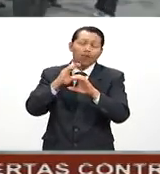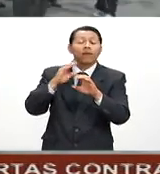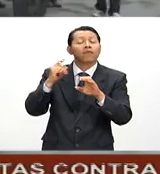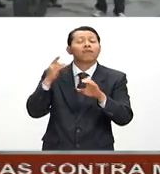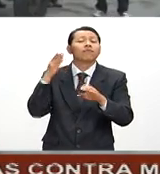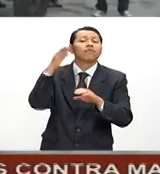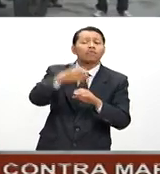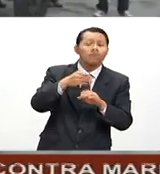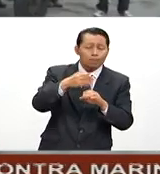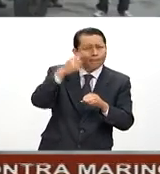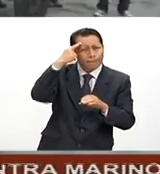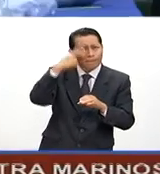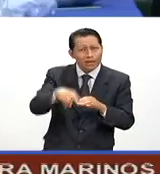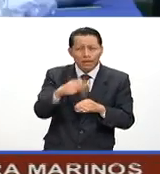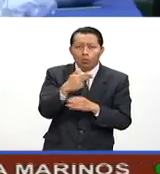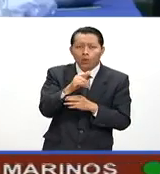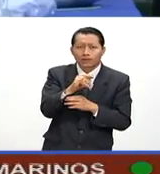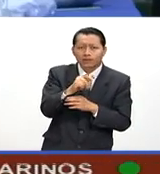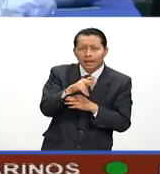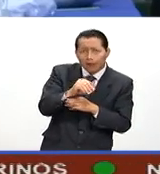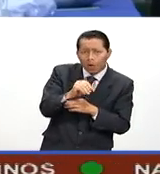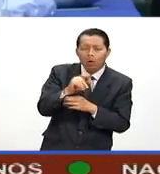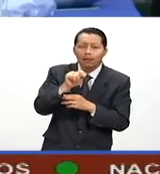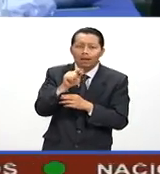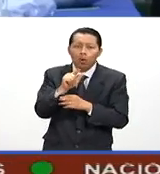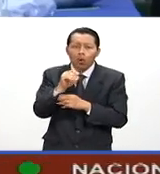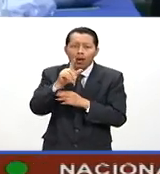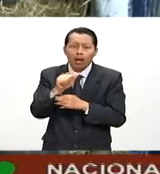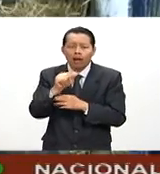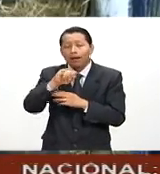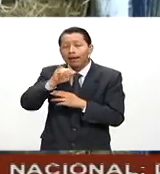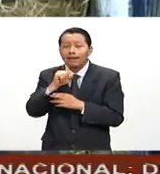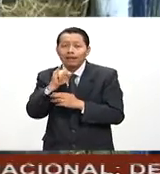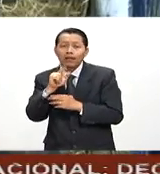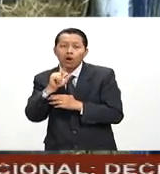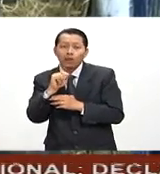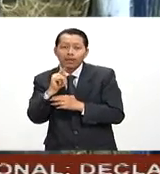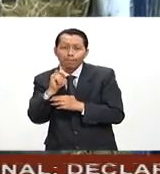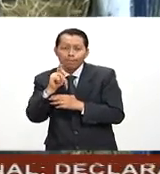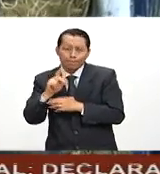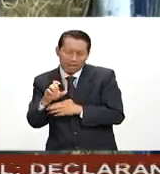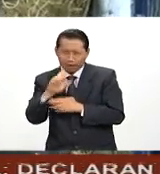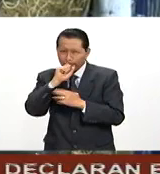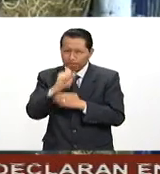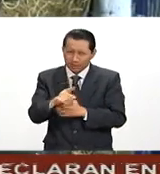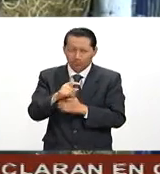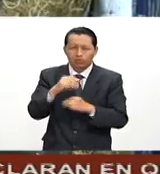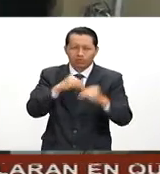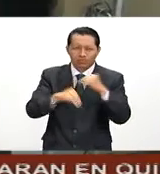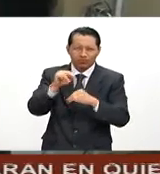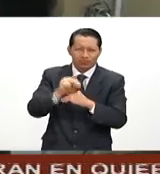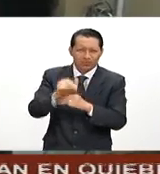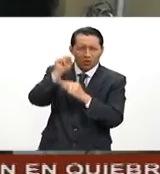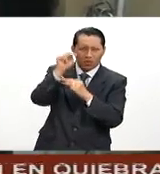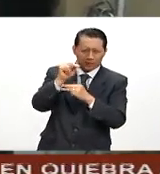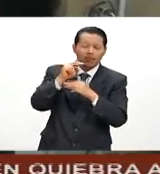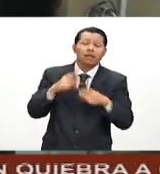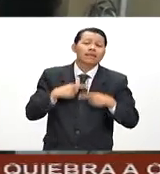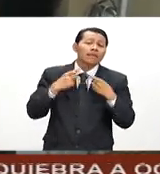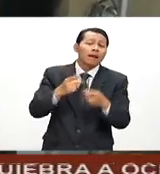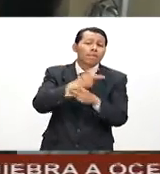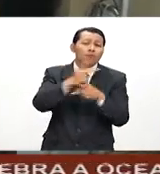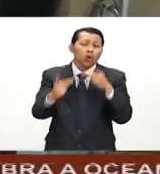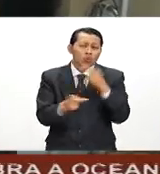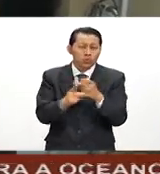municipios de Huautzinango, Tlahola y Jicotepec, ubicados en la Sierra Norte. Se trata de 11 mil productos que fueron